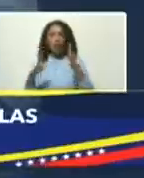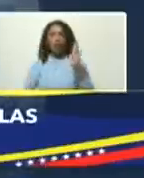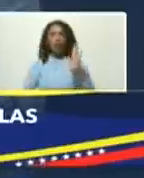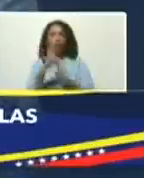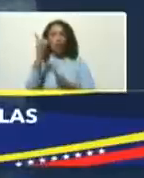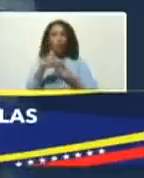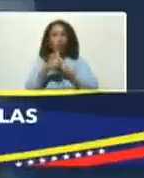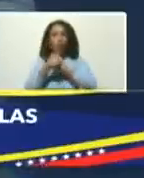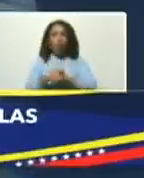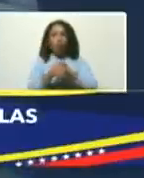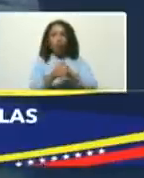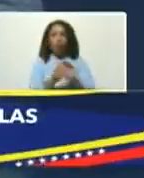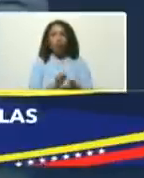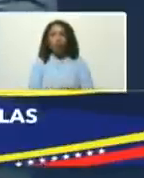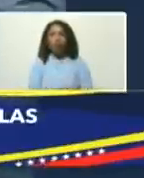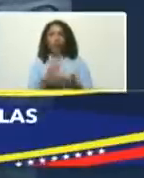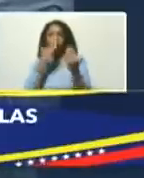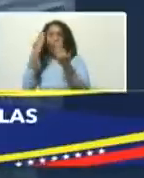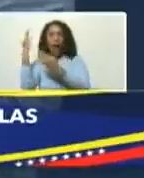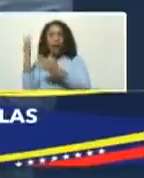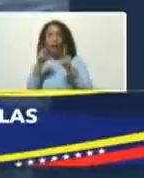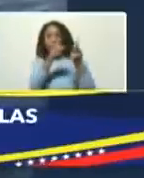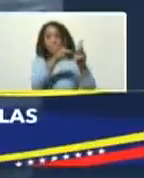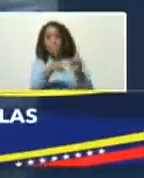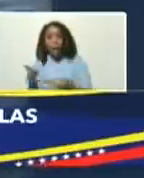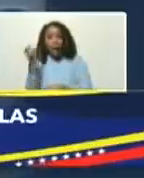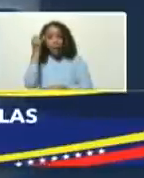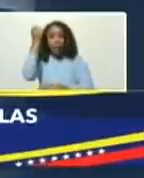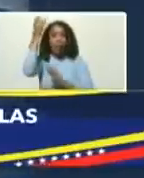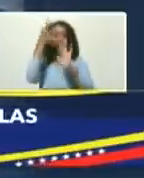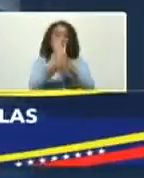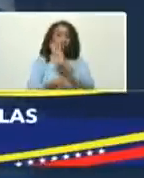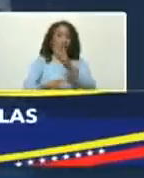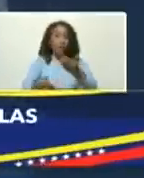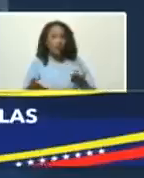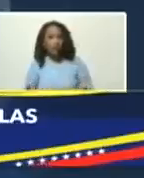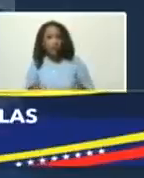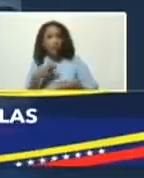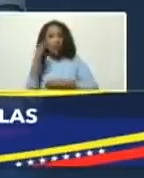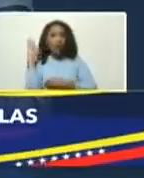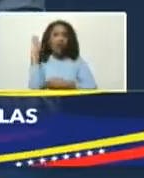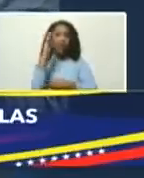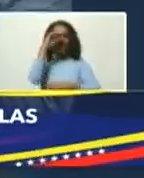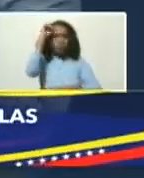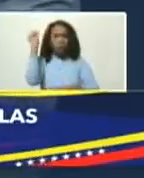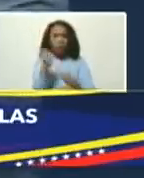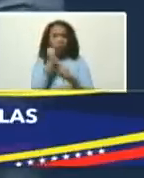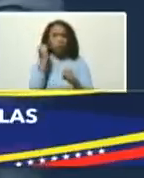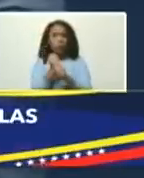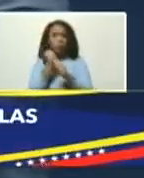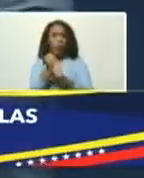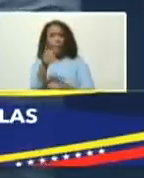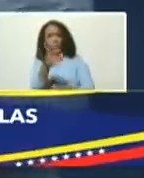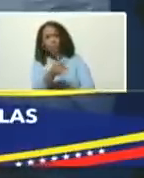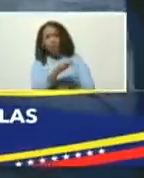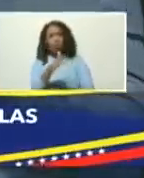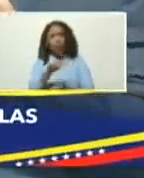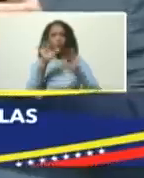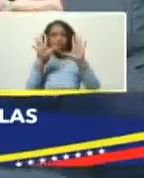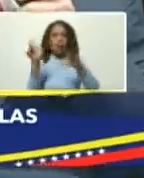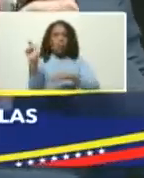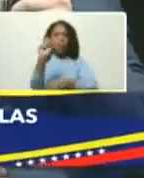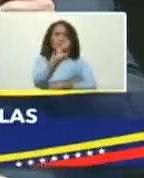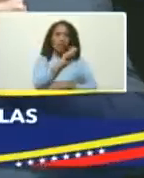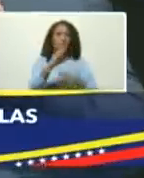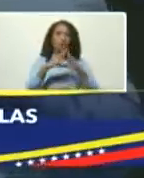de la tortuga este plan maestro fue un plan que se que se vino trabajando aproximadamente por 10 meses